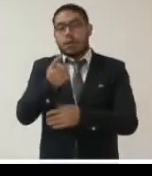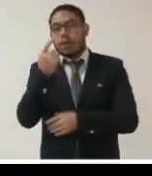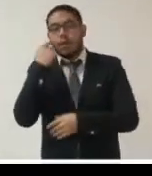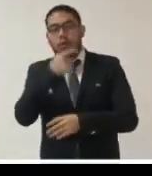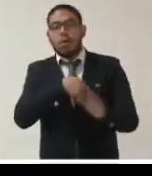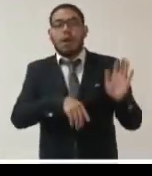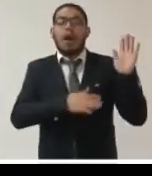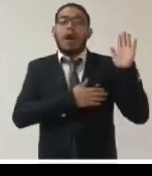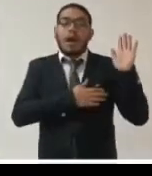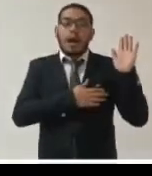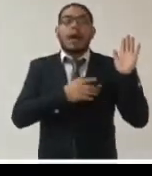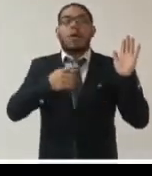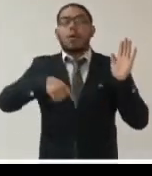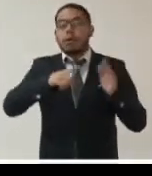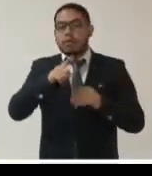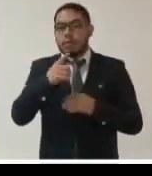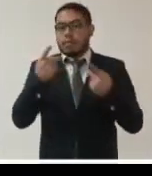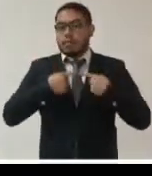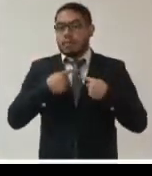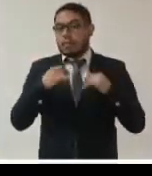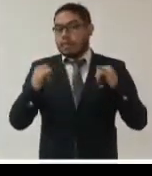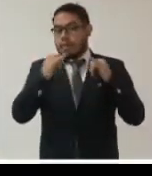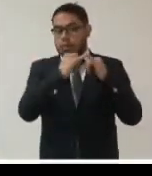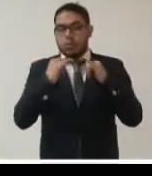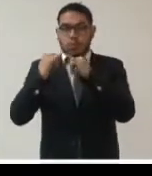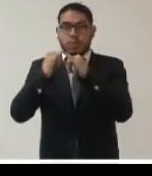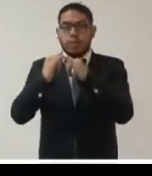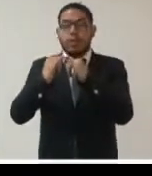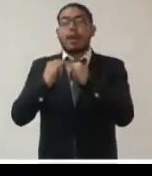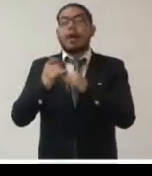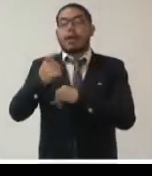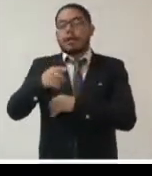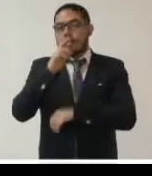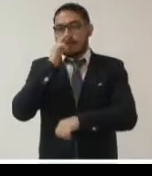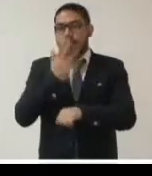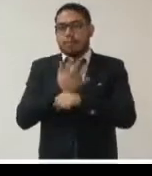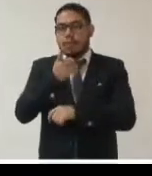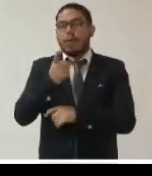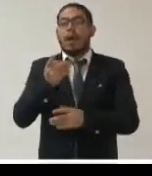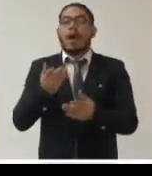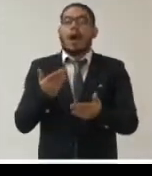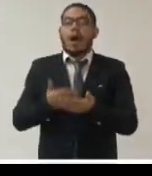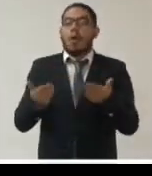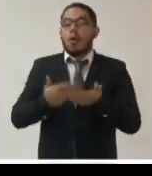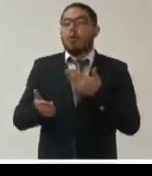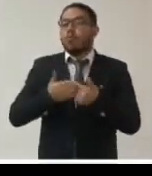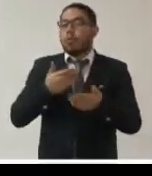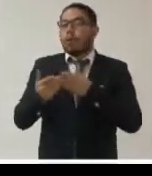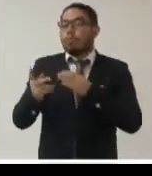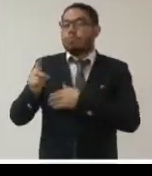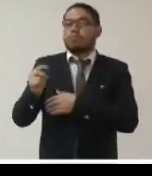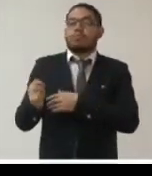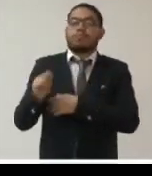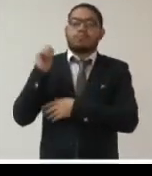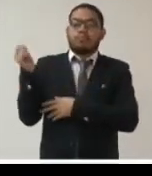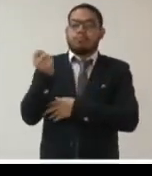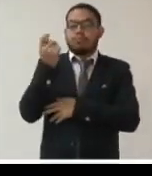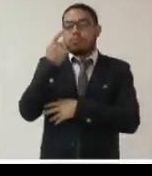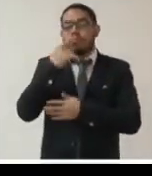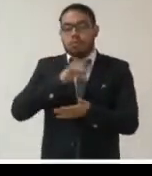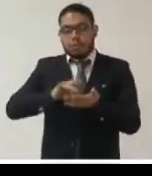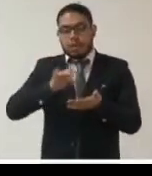compromiso de estas entidades por la responsabilidad en el ámbito digital se comprometan a difundirlo entre su propia